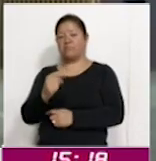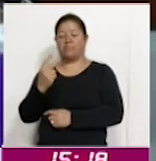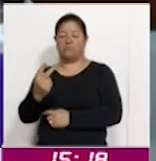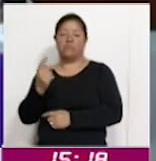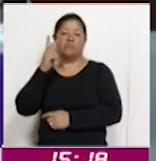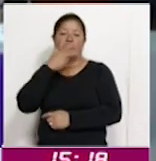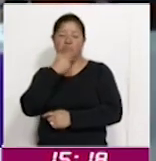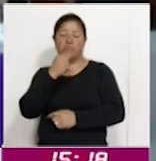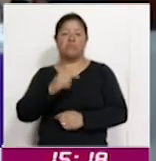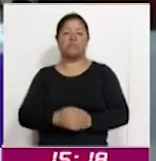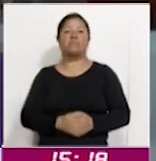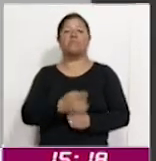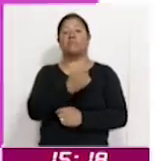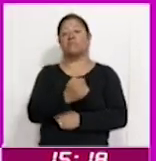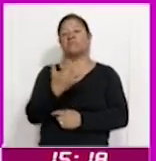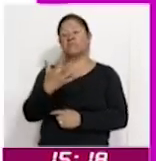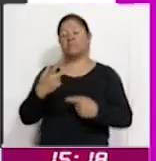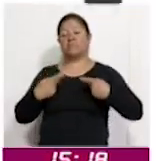son personas no binarias.